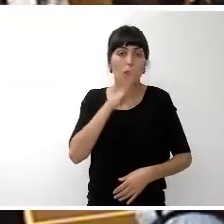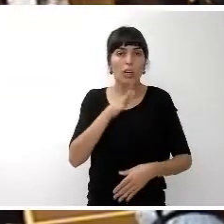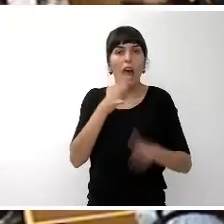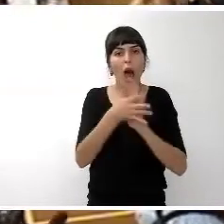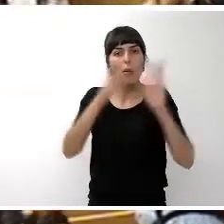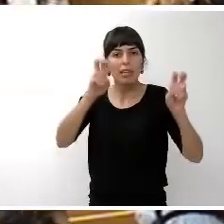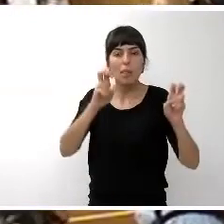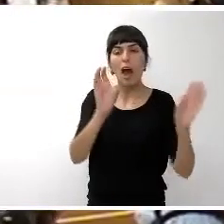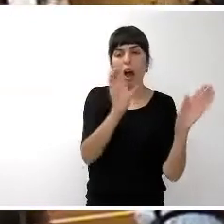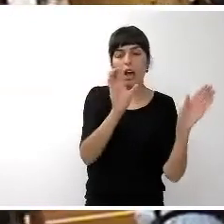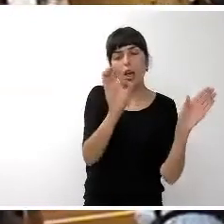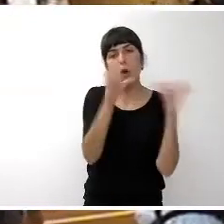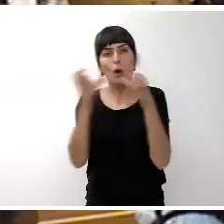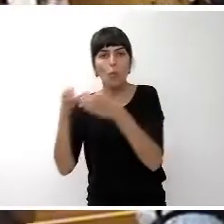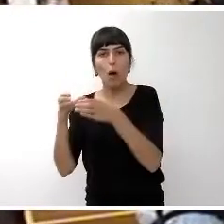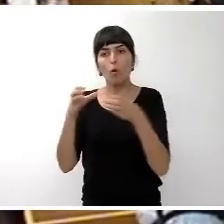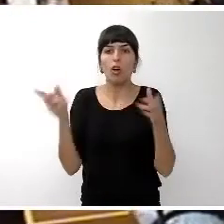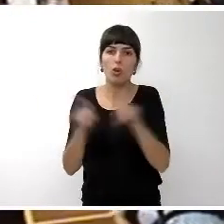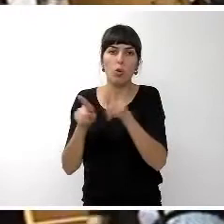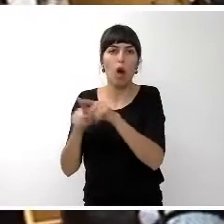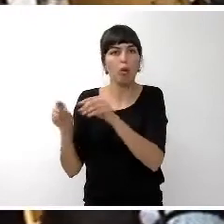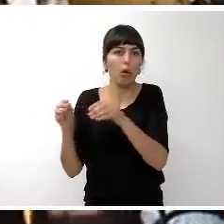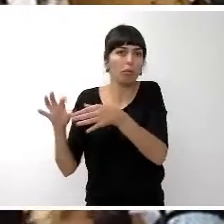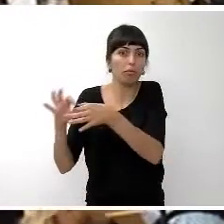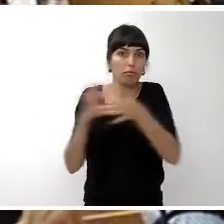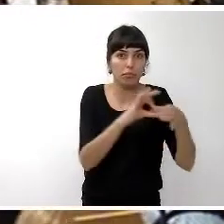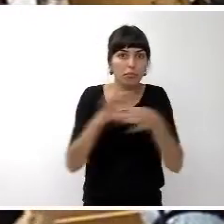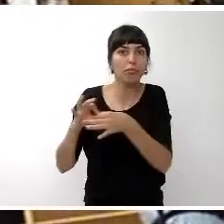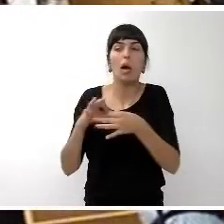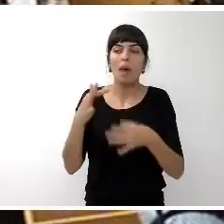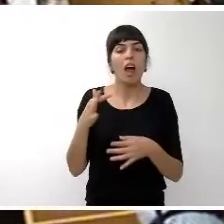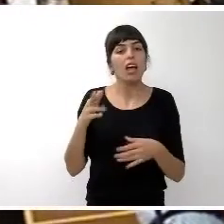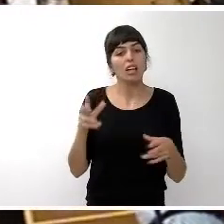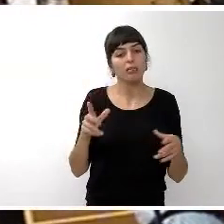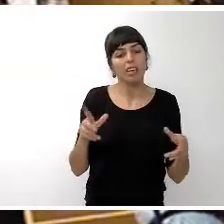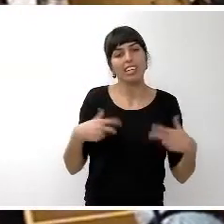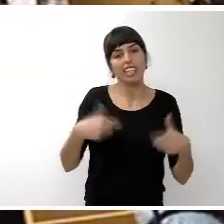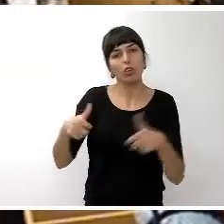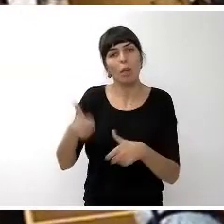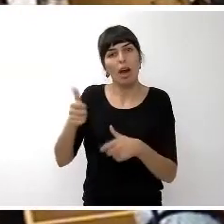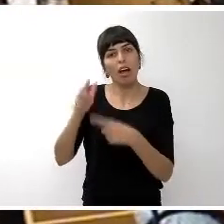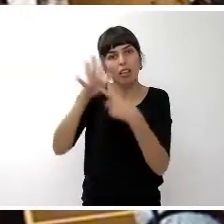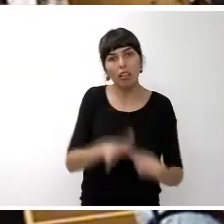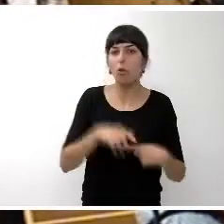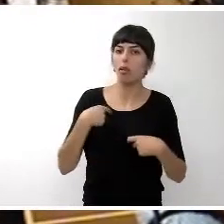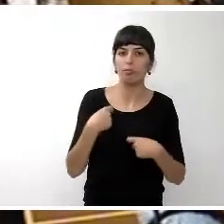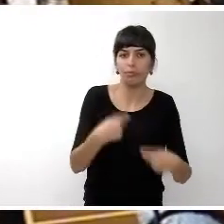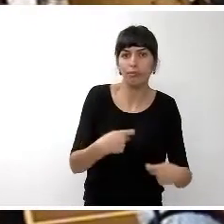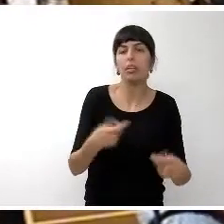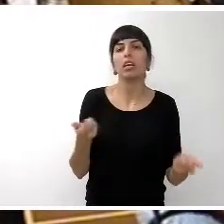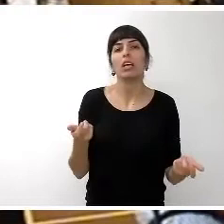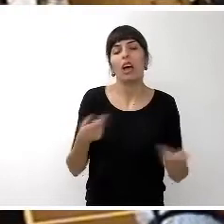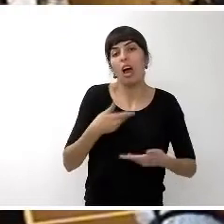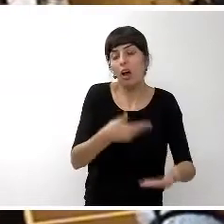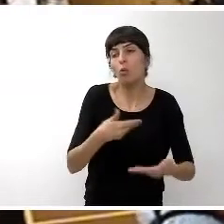entre los pueblos, la mejora de las condiciones de vida de los sectores más deprimidos de la sociedad, en la defensa de los valores y principios que presiden la convivencia